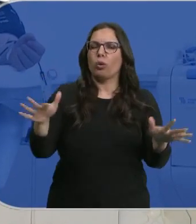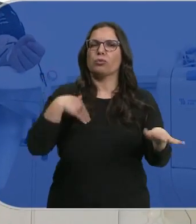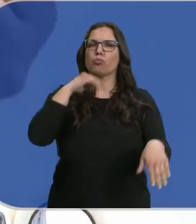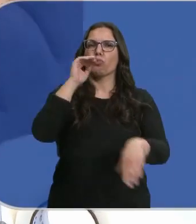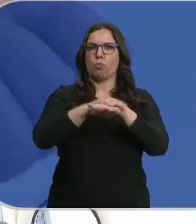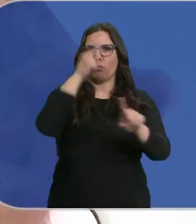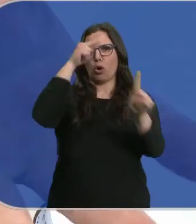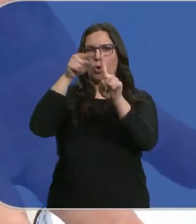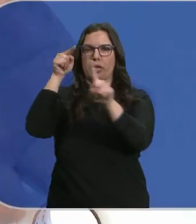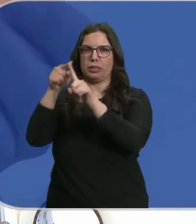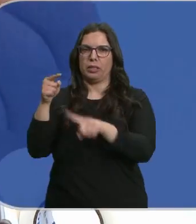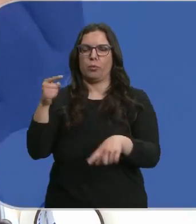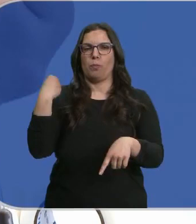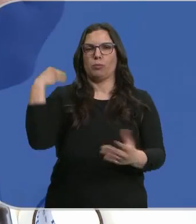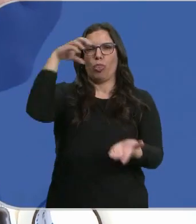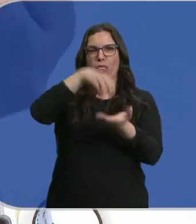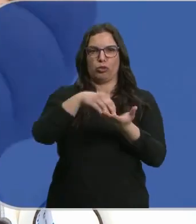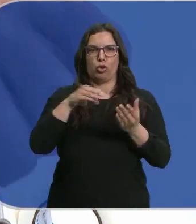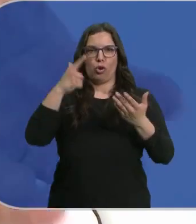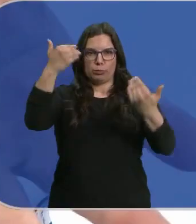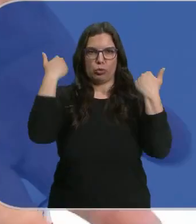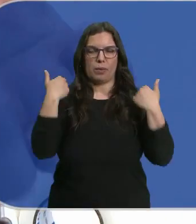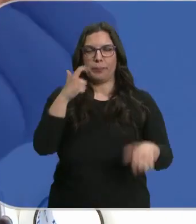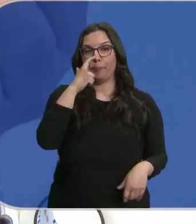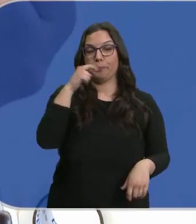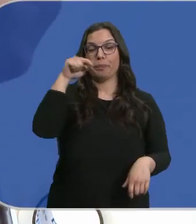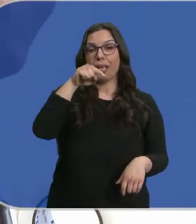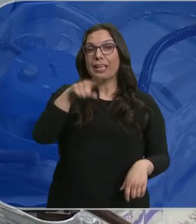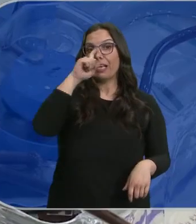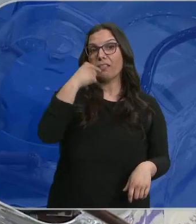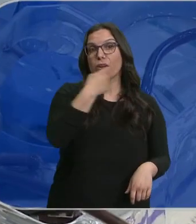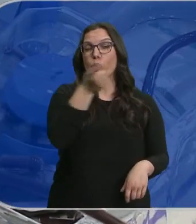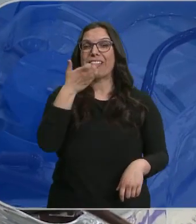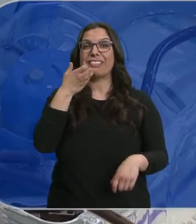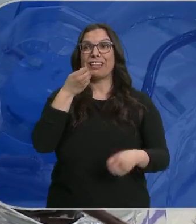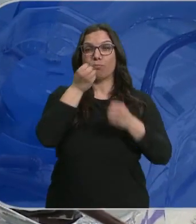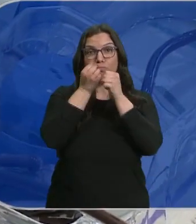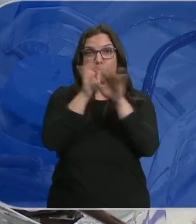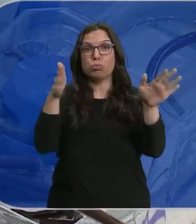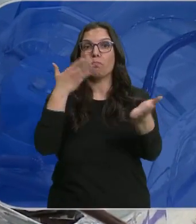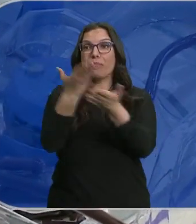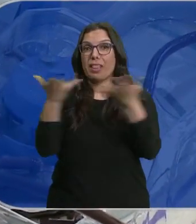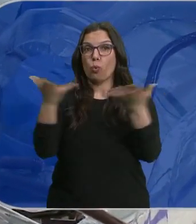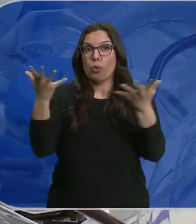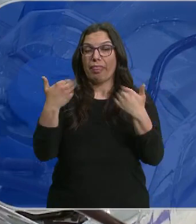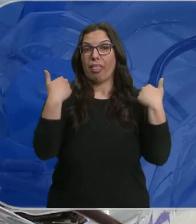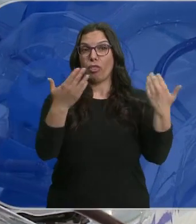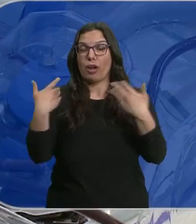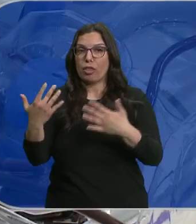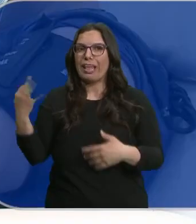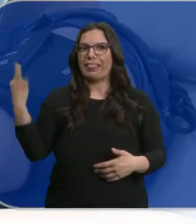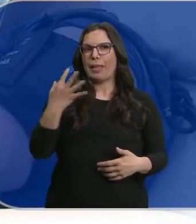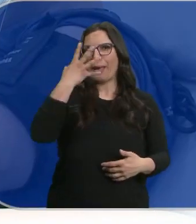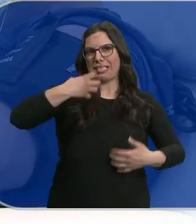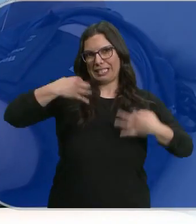cumplir los objetivos a los que obedece el centro de hemodonación. Sitio desde el que recuerdan que los mensajes que envían pidiendo con urgencia donaciones de sangre